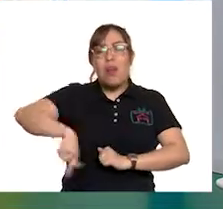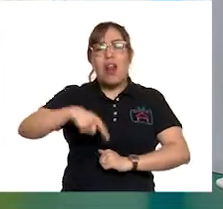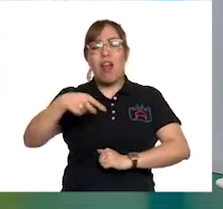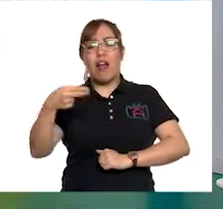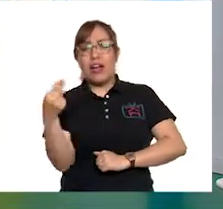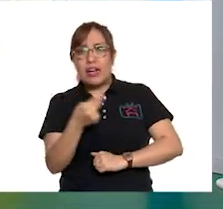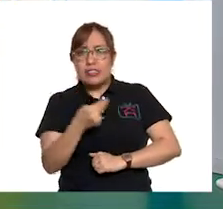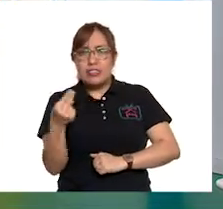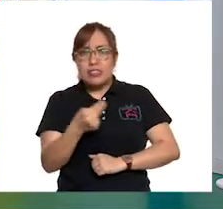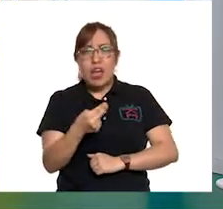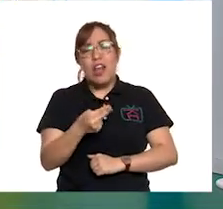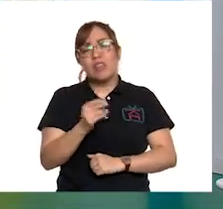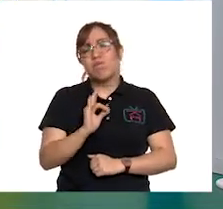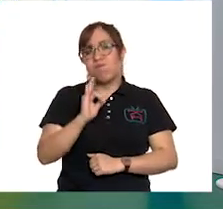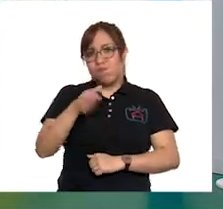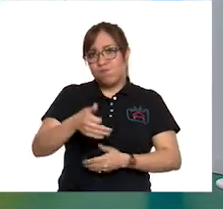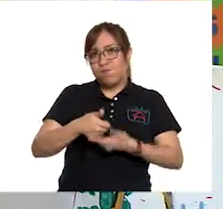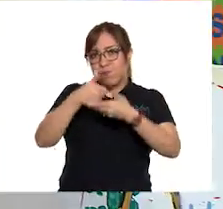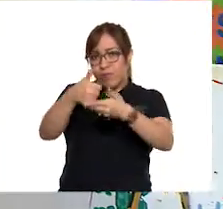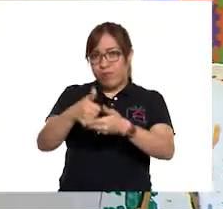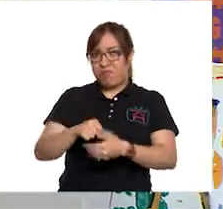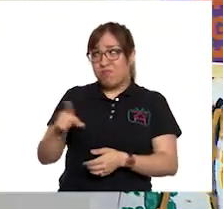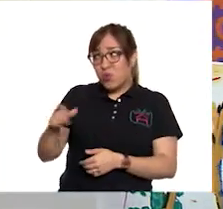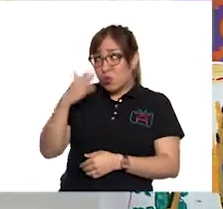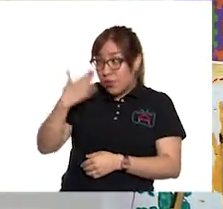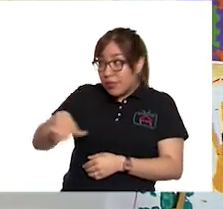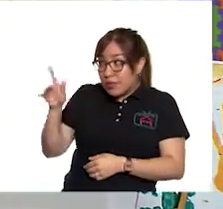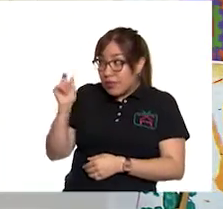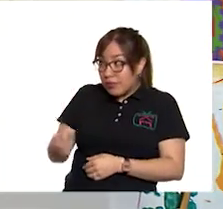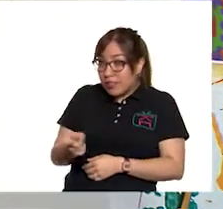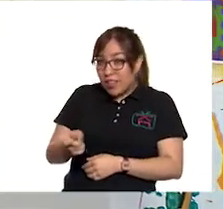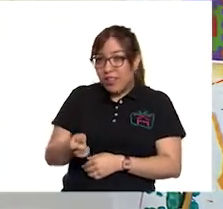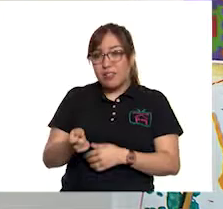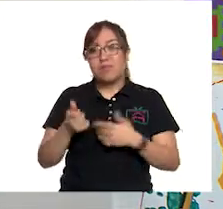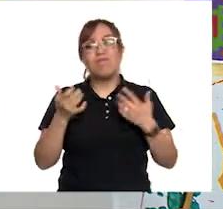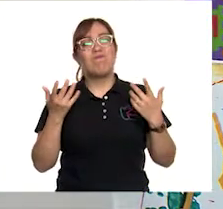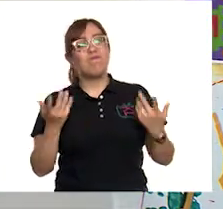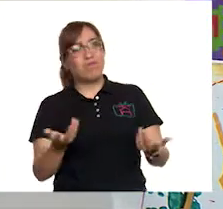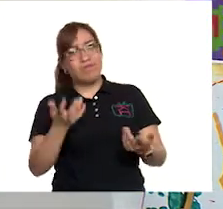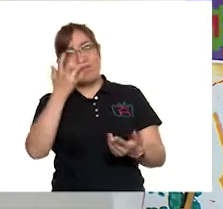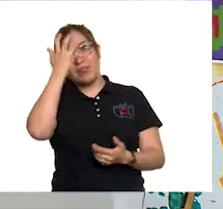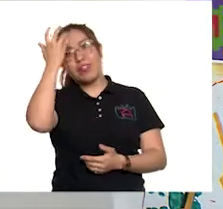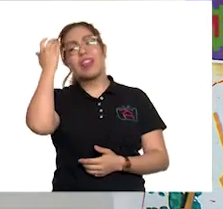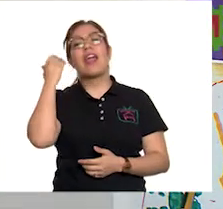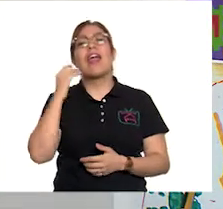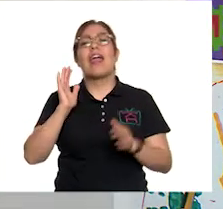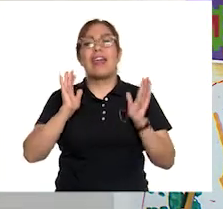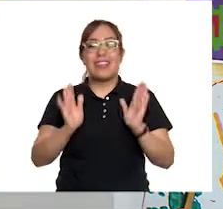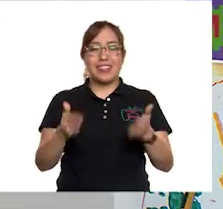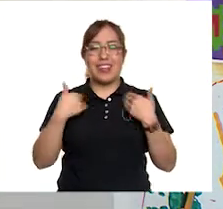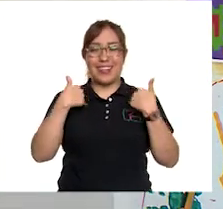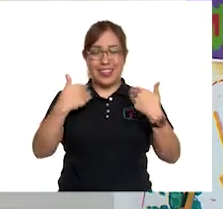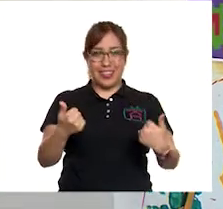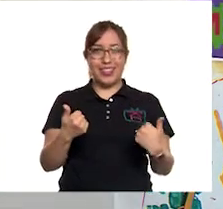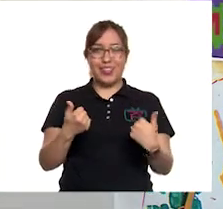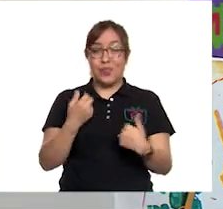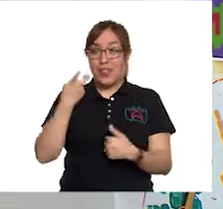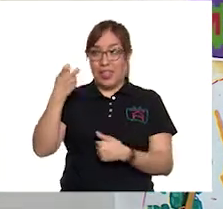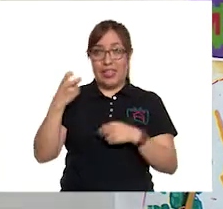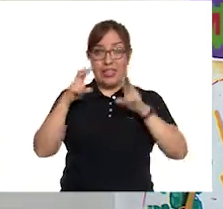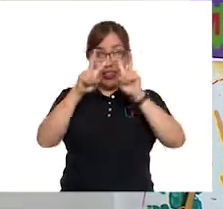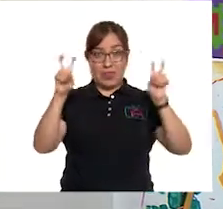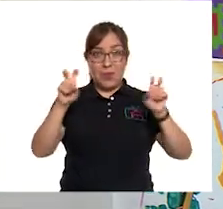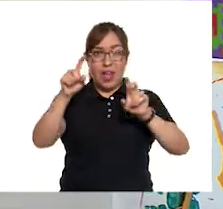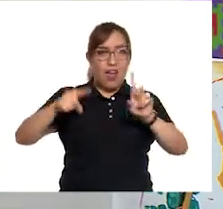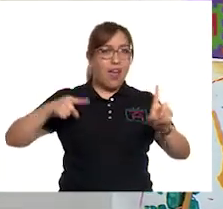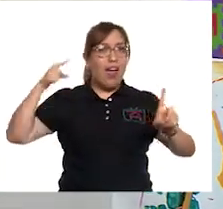Mariana? ¡Mmm! Pues ahora entiendo por qué dijo que este tema le iba a interesar a todas las